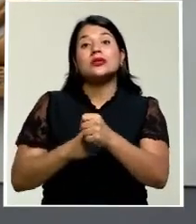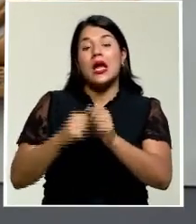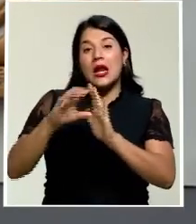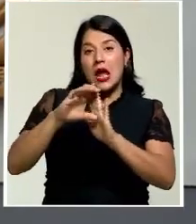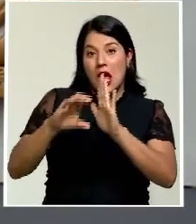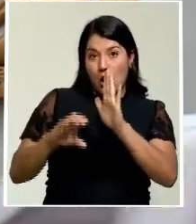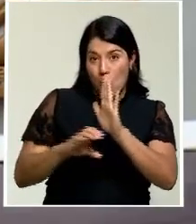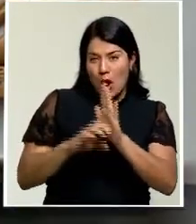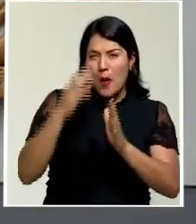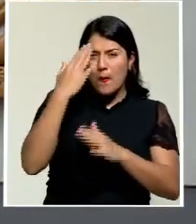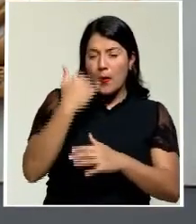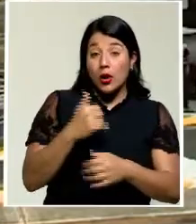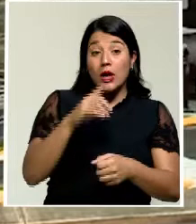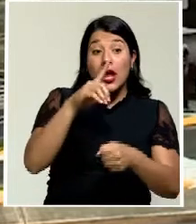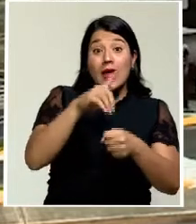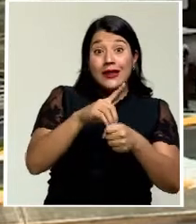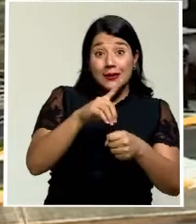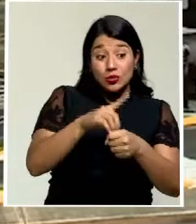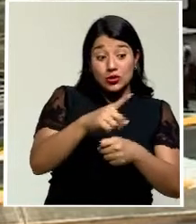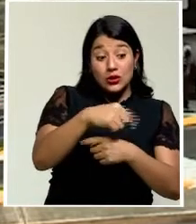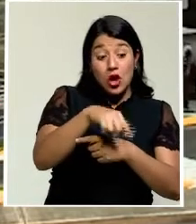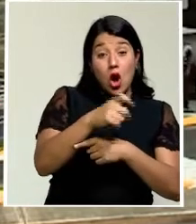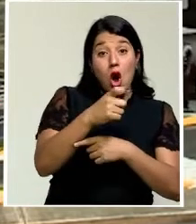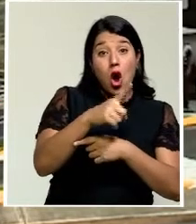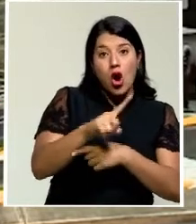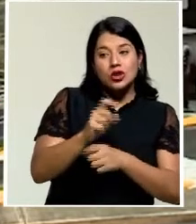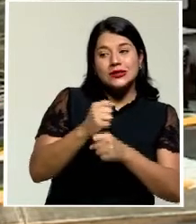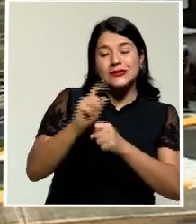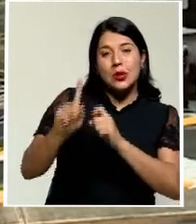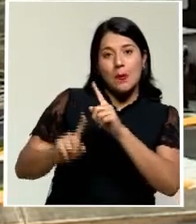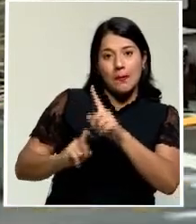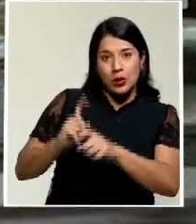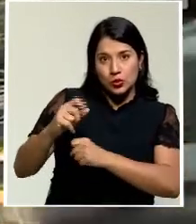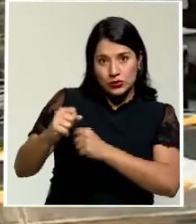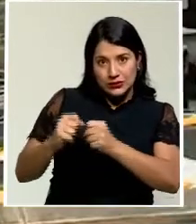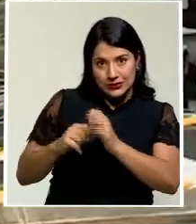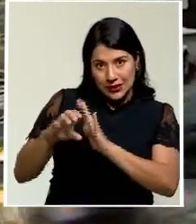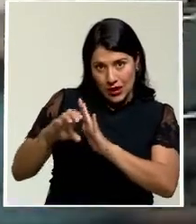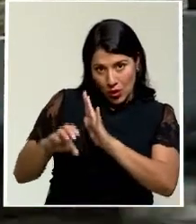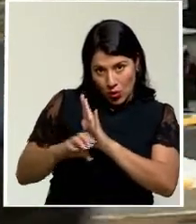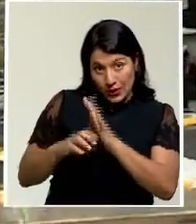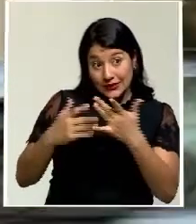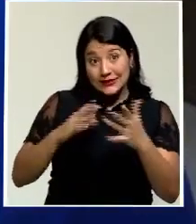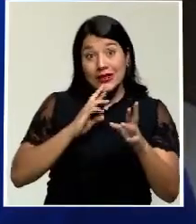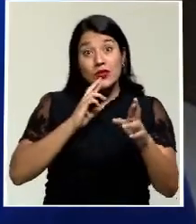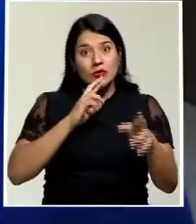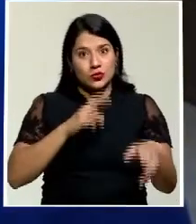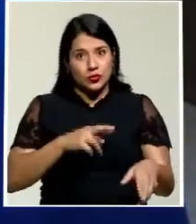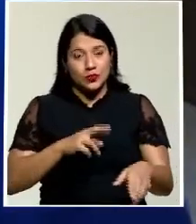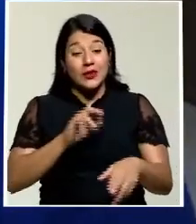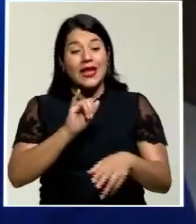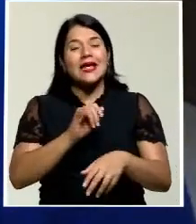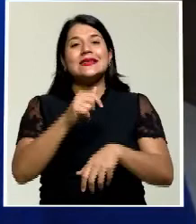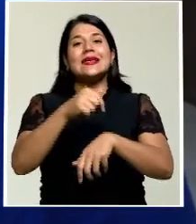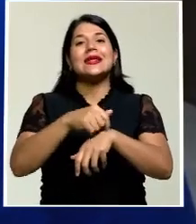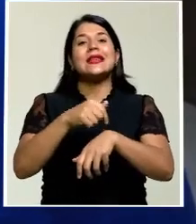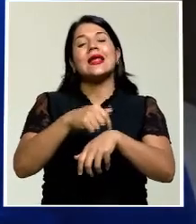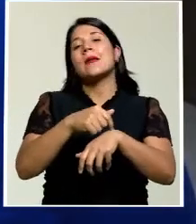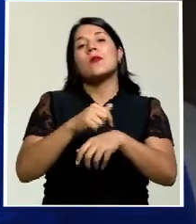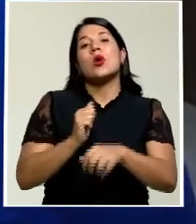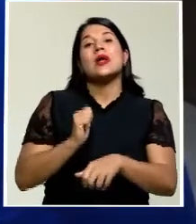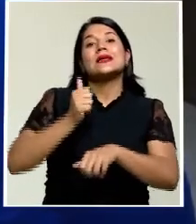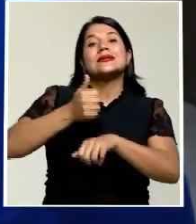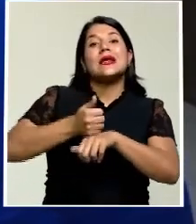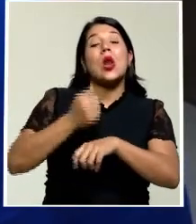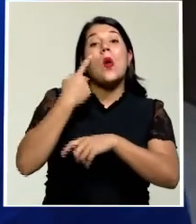realizaron 11 legisladores sobre la constitucionalidad del documento. Ese plazo razonable fue definido por parte de la presidencia de la